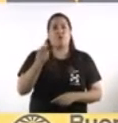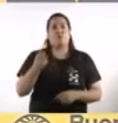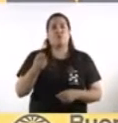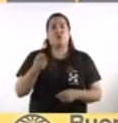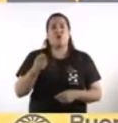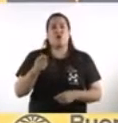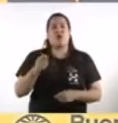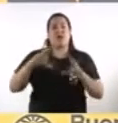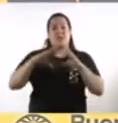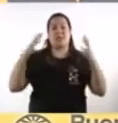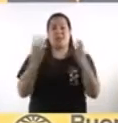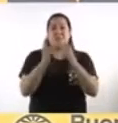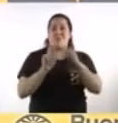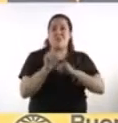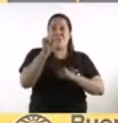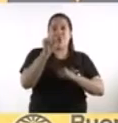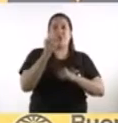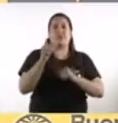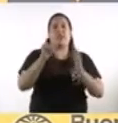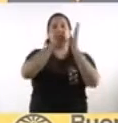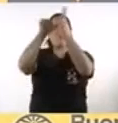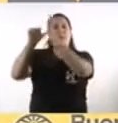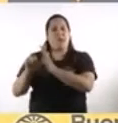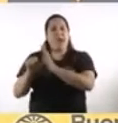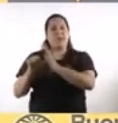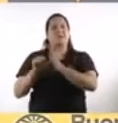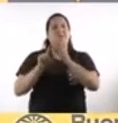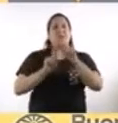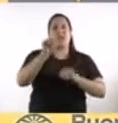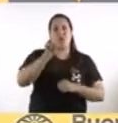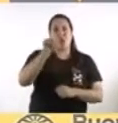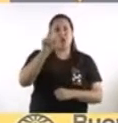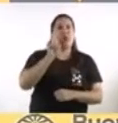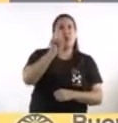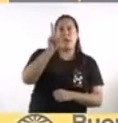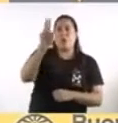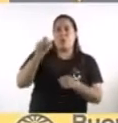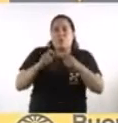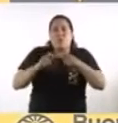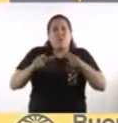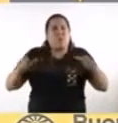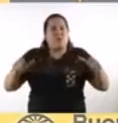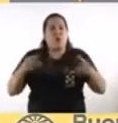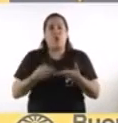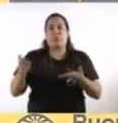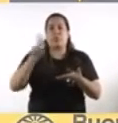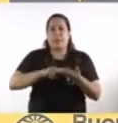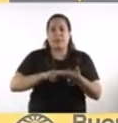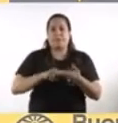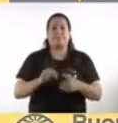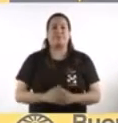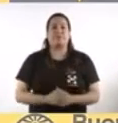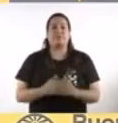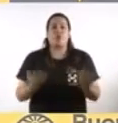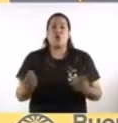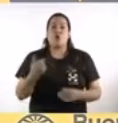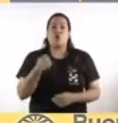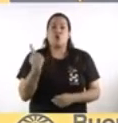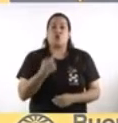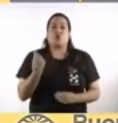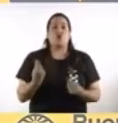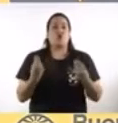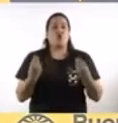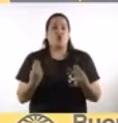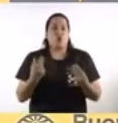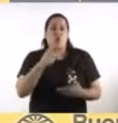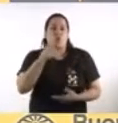en el hemisferio norte, en países cercanos de la región. Ante esta incertidumbre, nosotros respondemos siendo totalmente